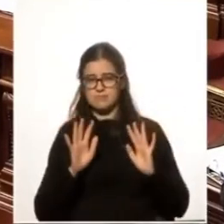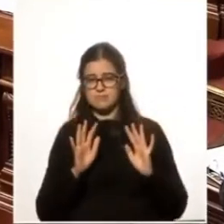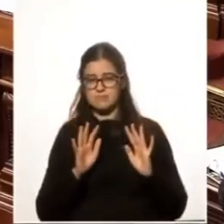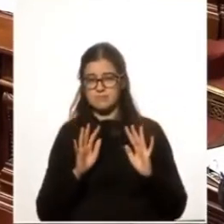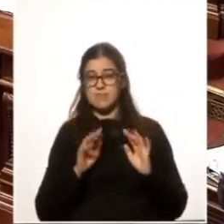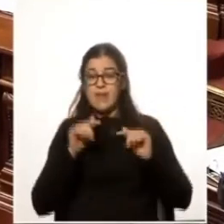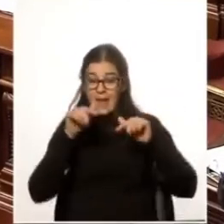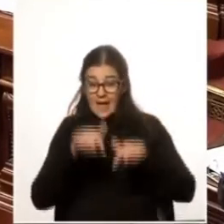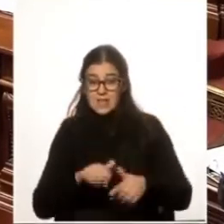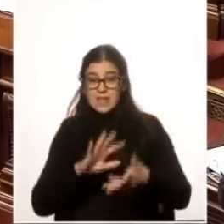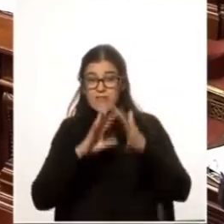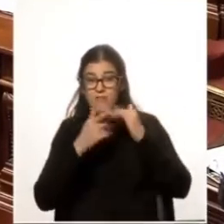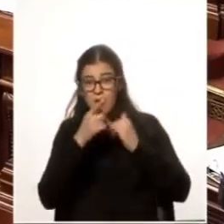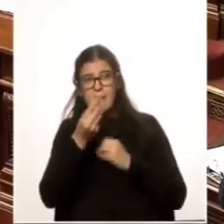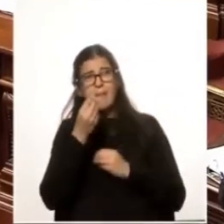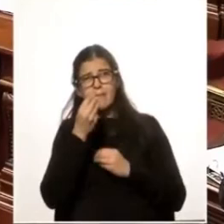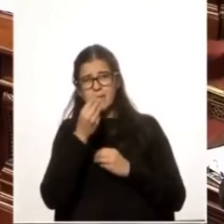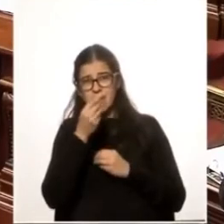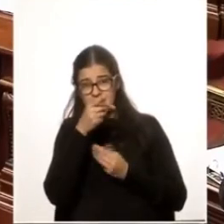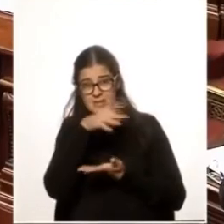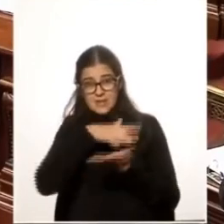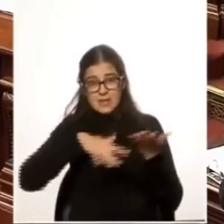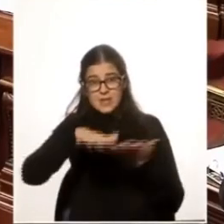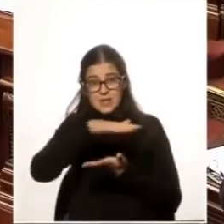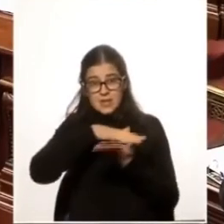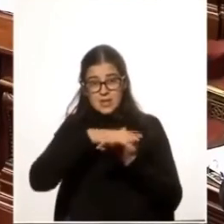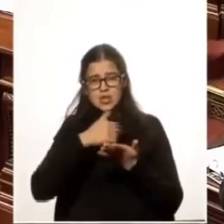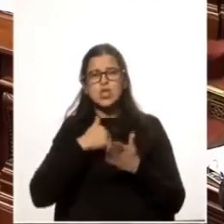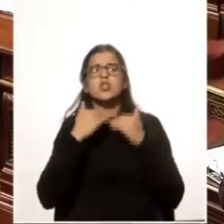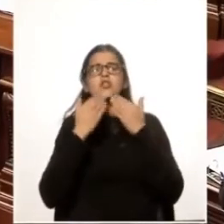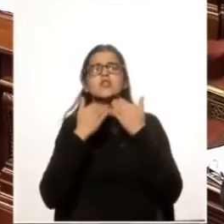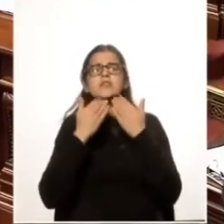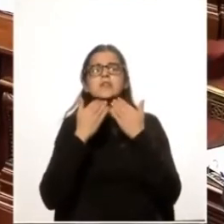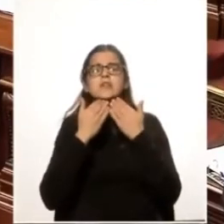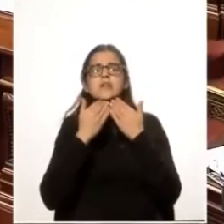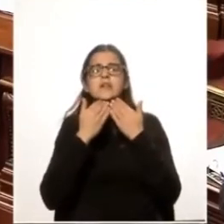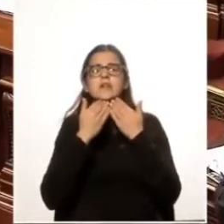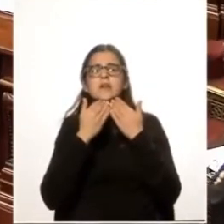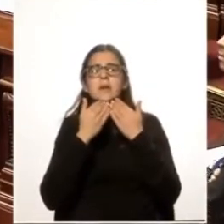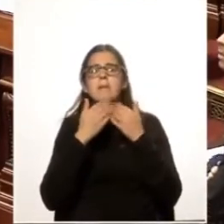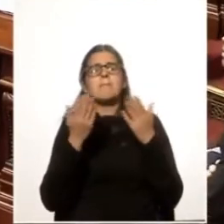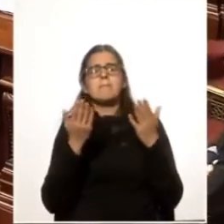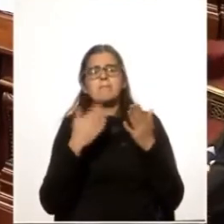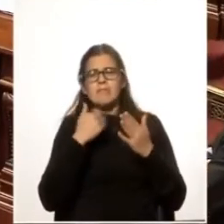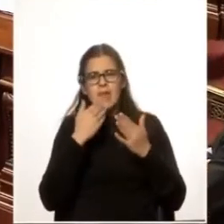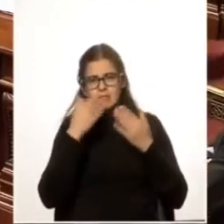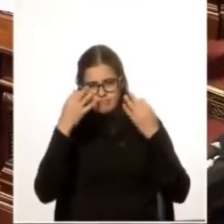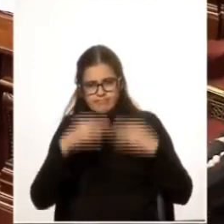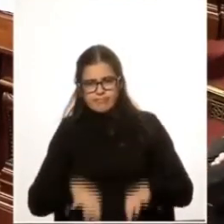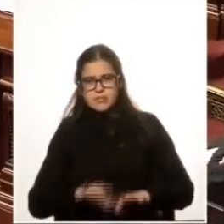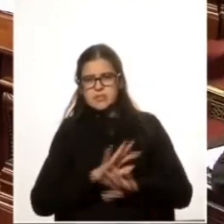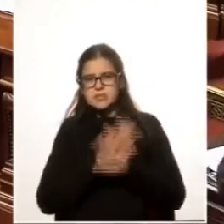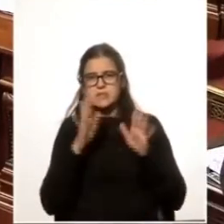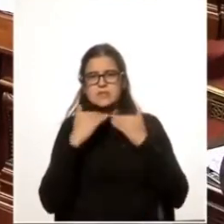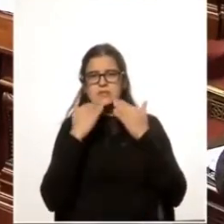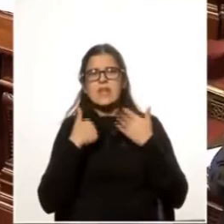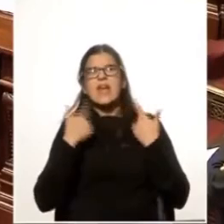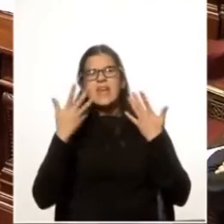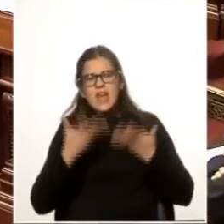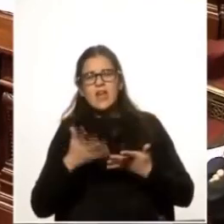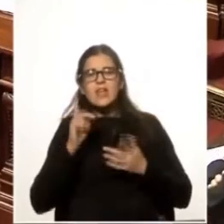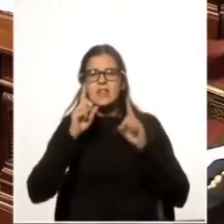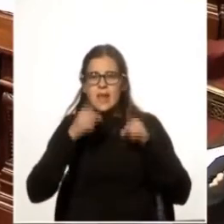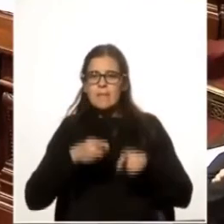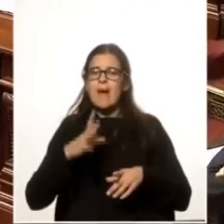esa es la historia pero yo no sé si pero pero yo creo que